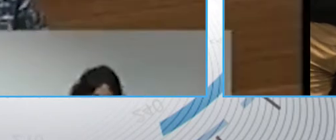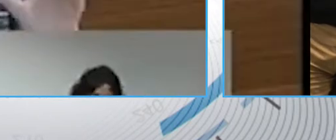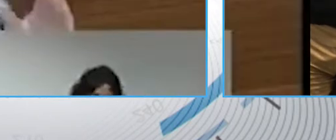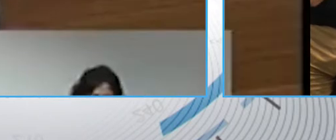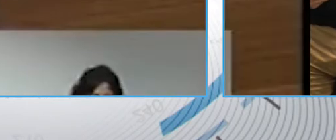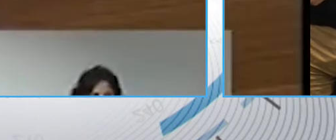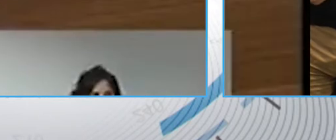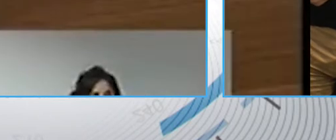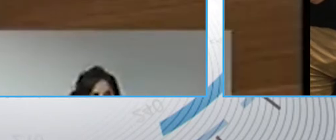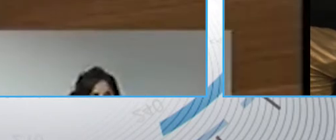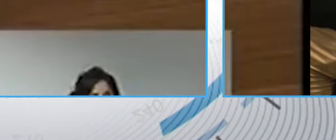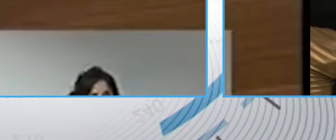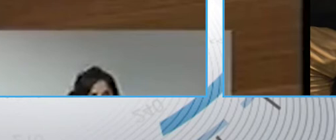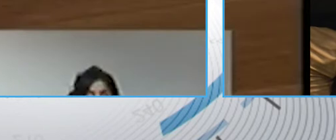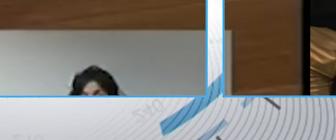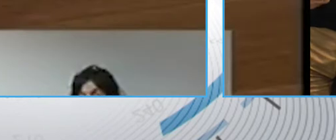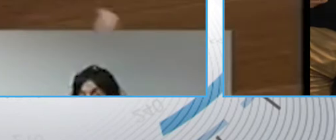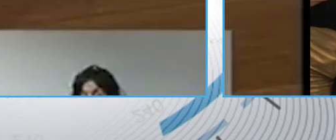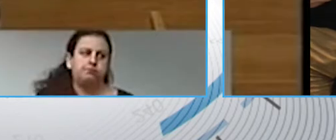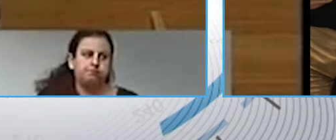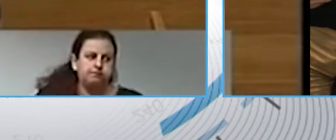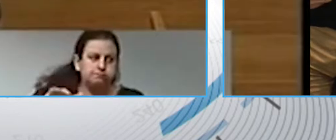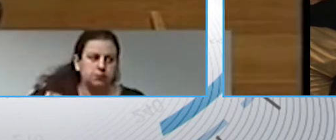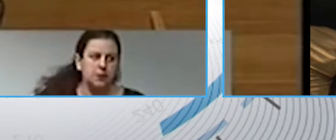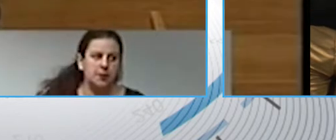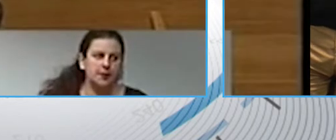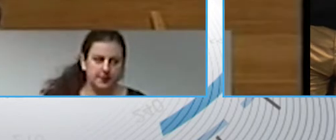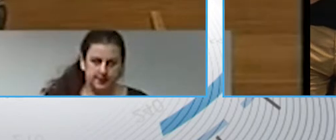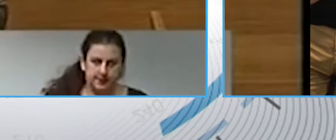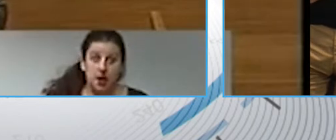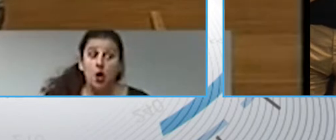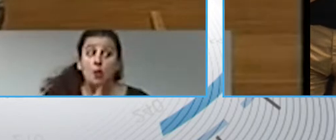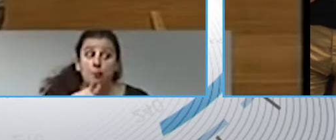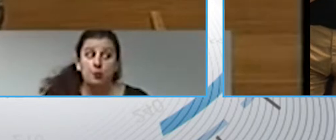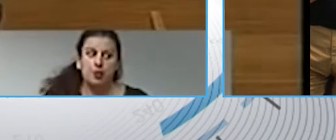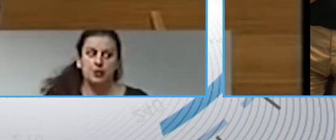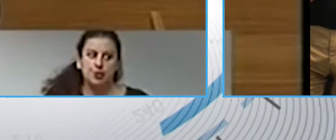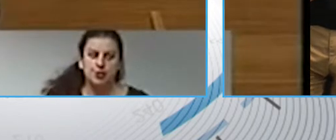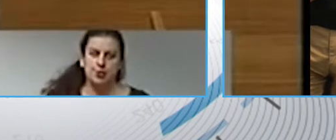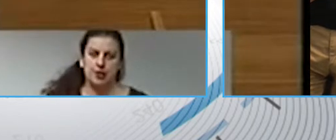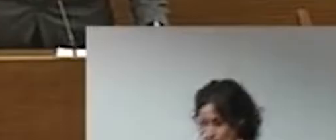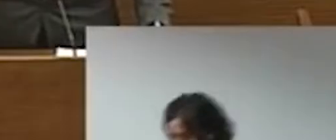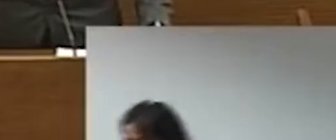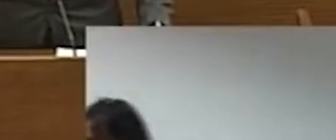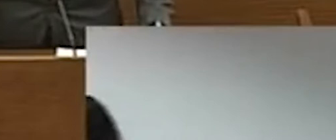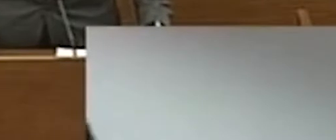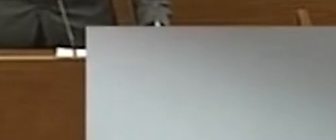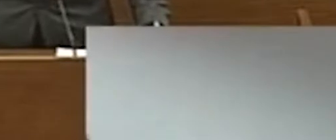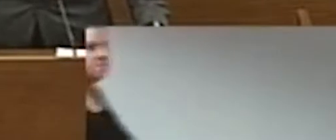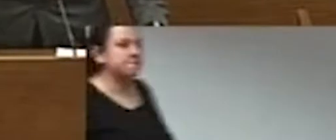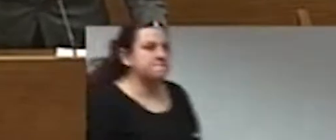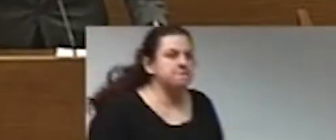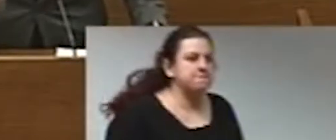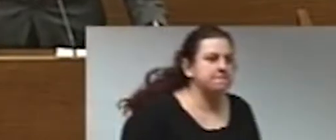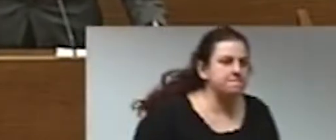sentencias que recientemente han condenado a su consellería por vulnerar derechos fundamentales de los sanitarios. Y el tribunal le dice a usted,